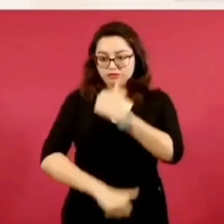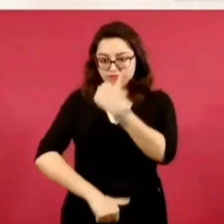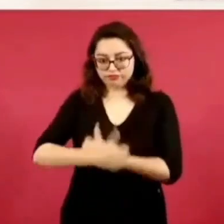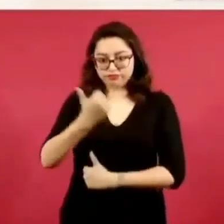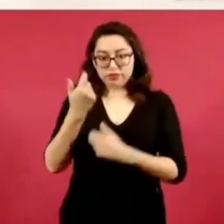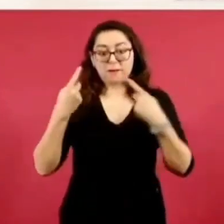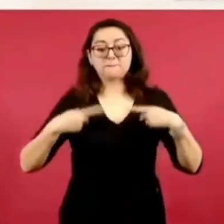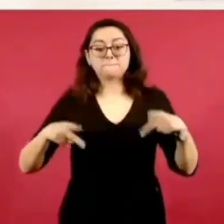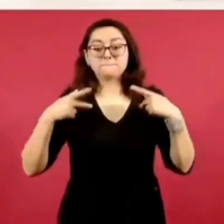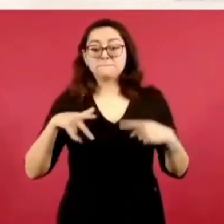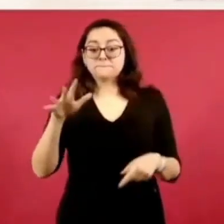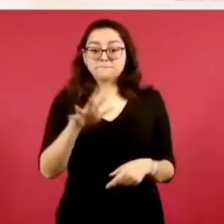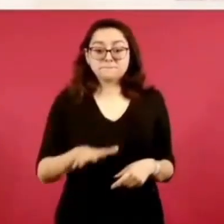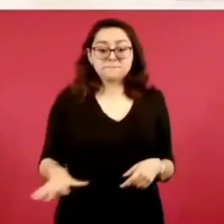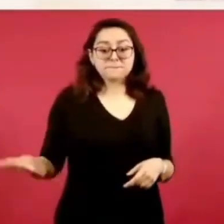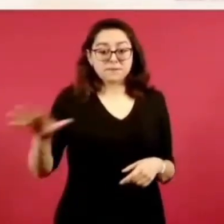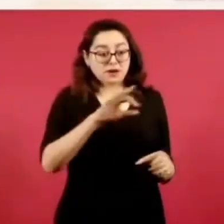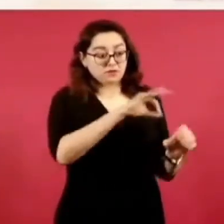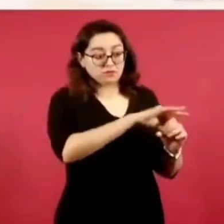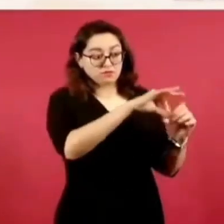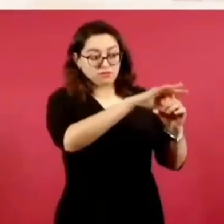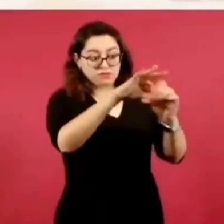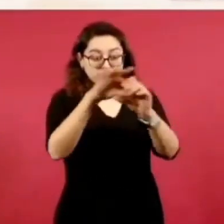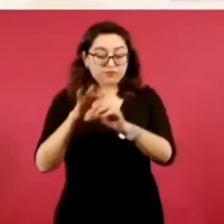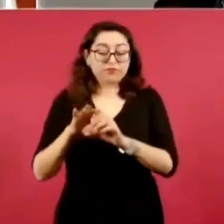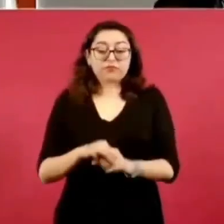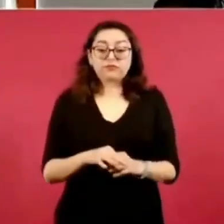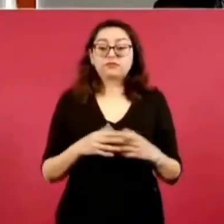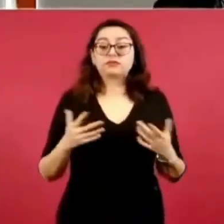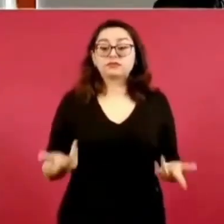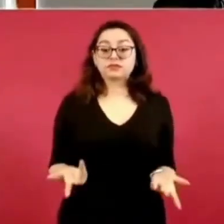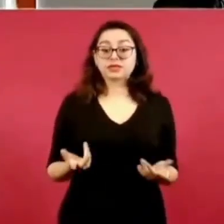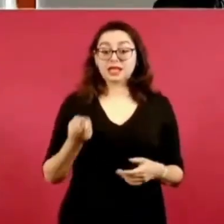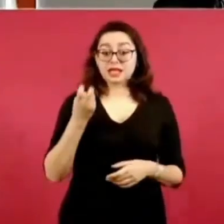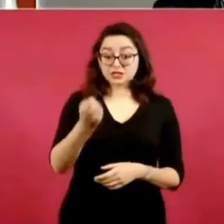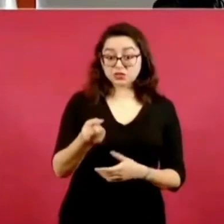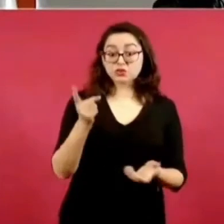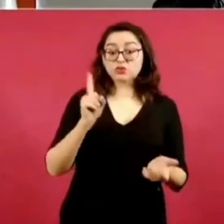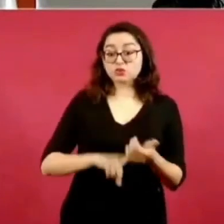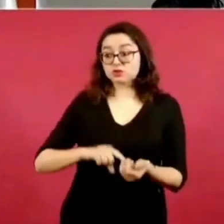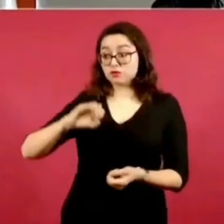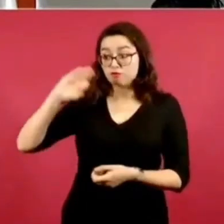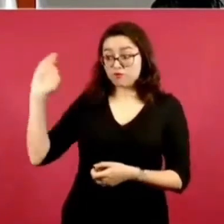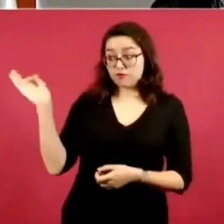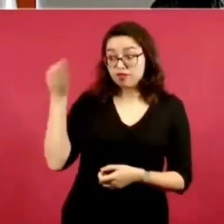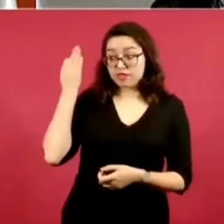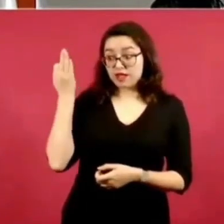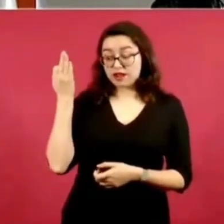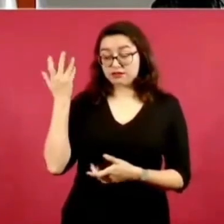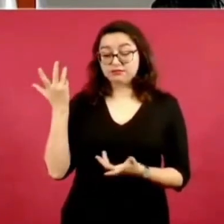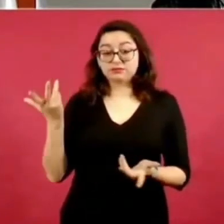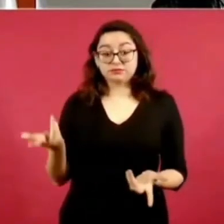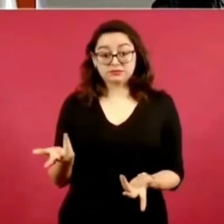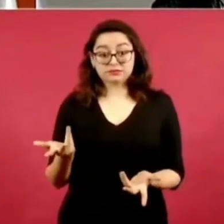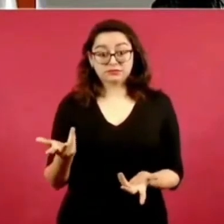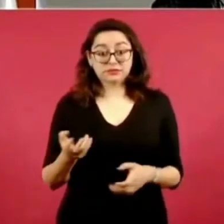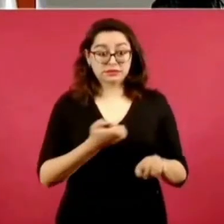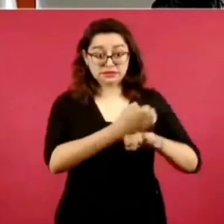Pero lo mismo que sucede a nivel federal te reproduce en los estados, lamentablemente.